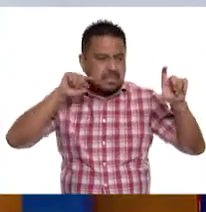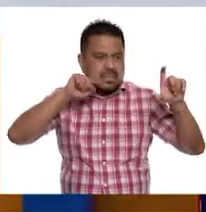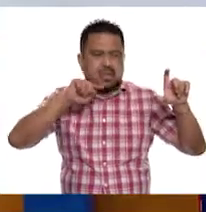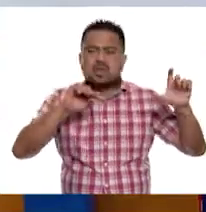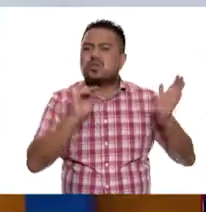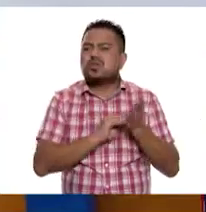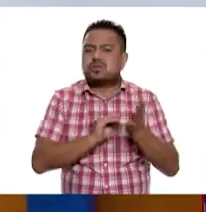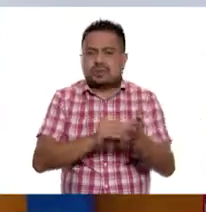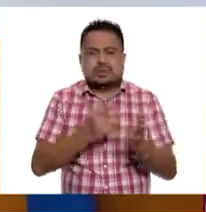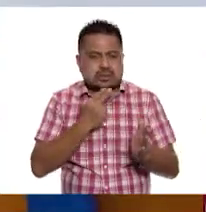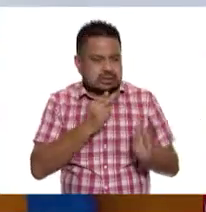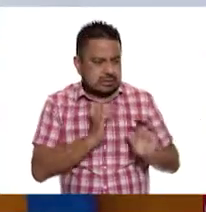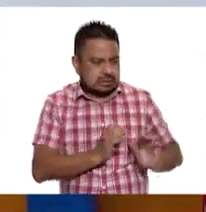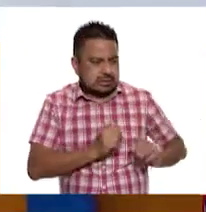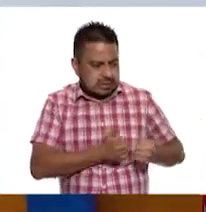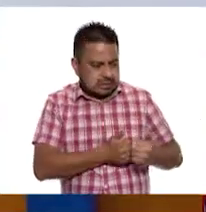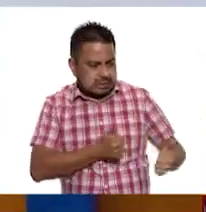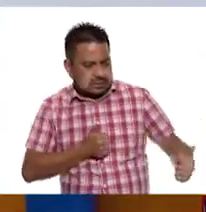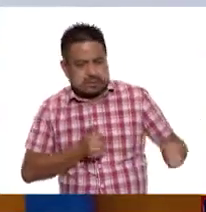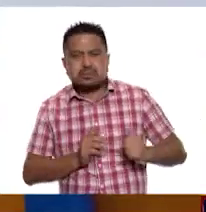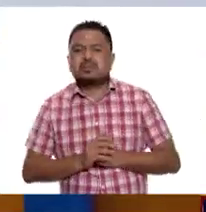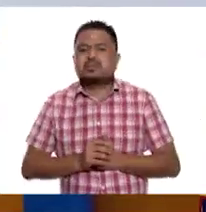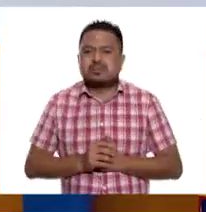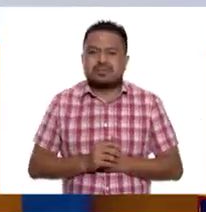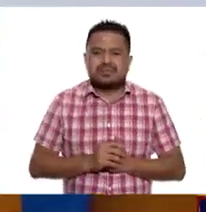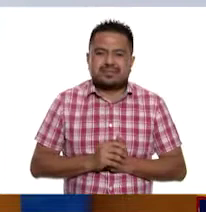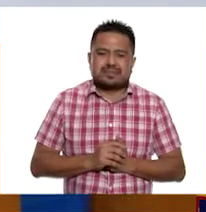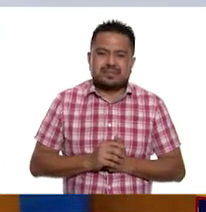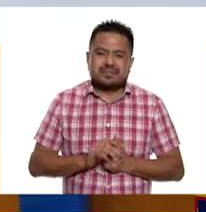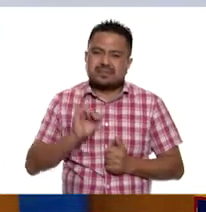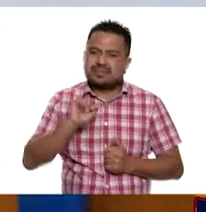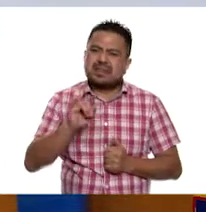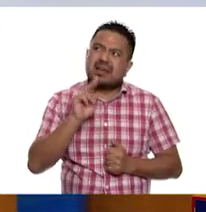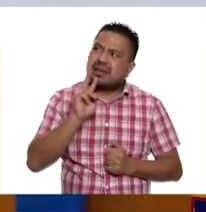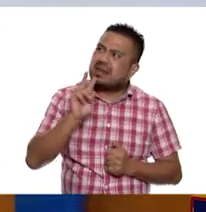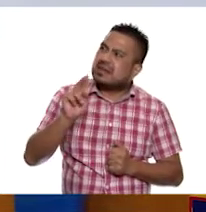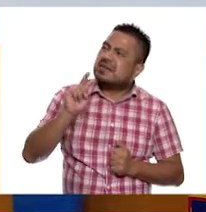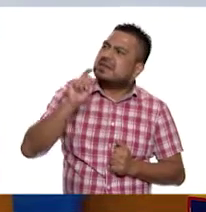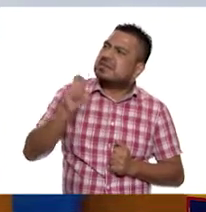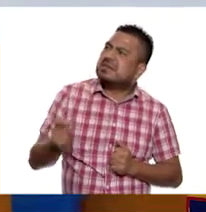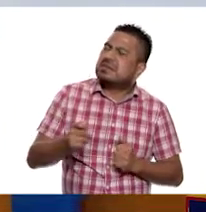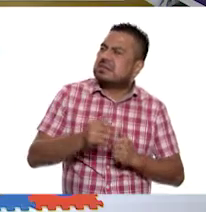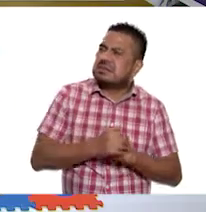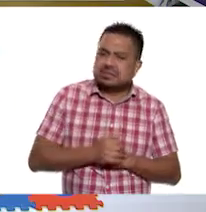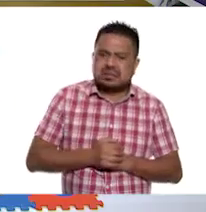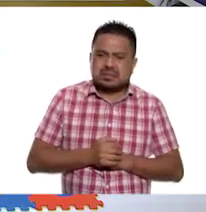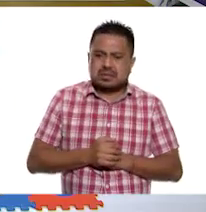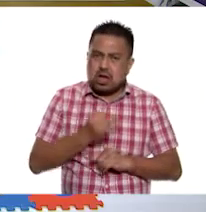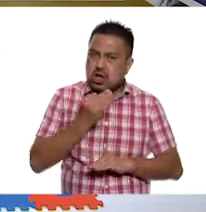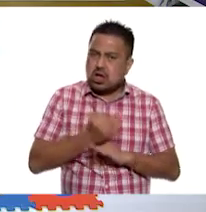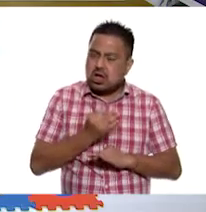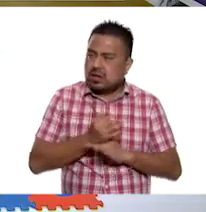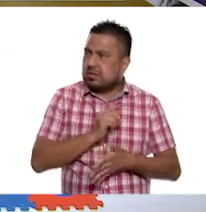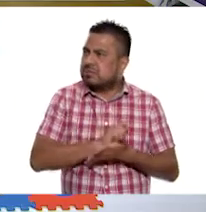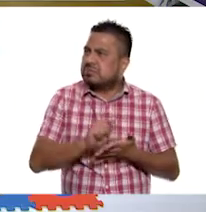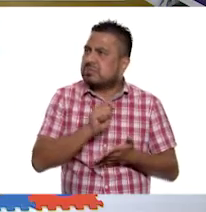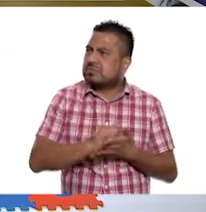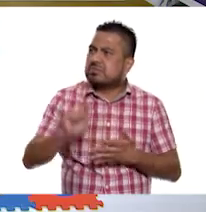conservando la sana distancia. Vamos a ver qué es lo que va a escribir.